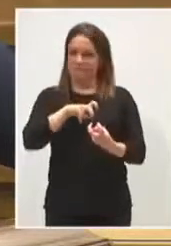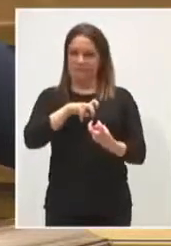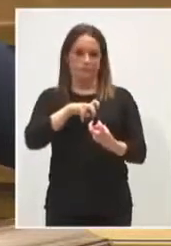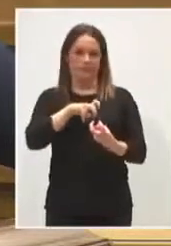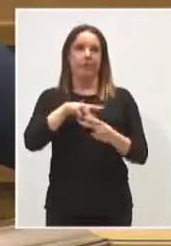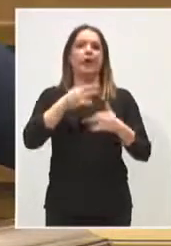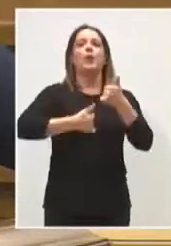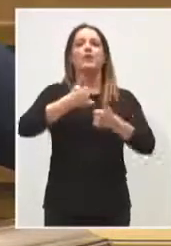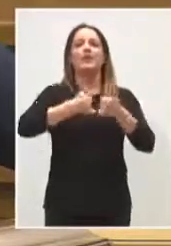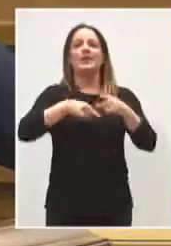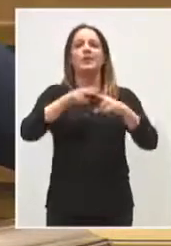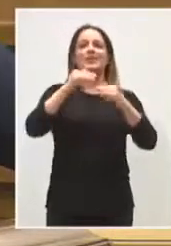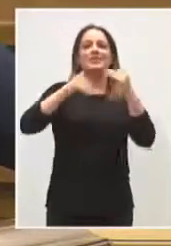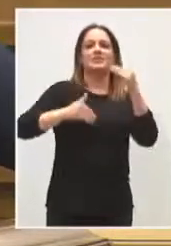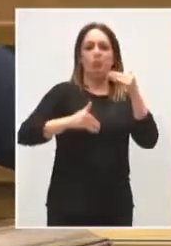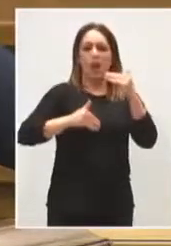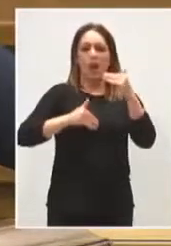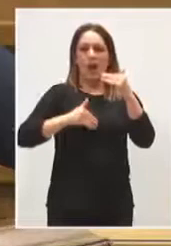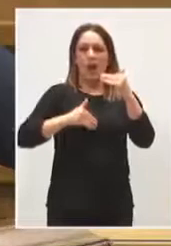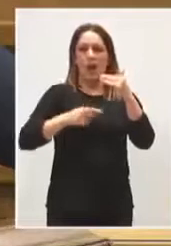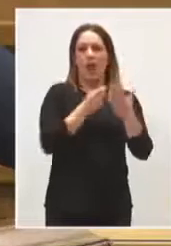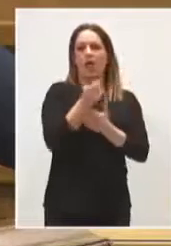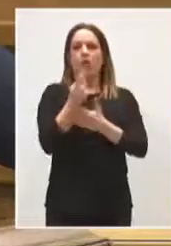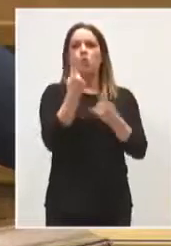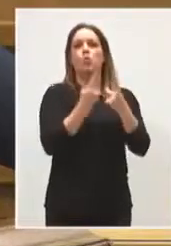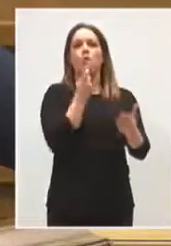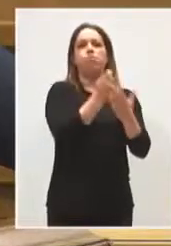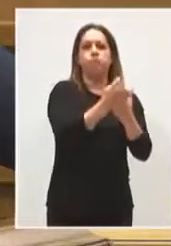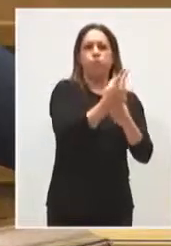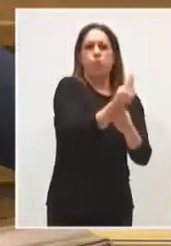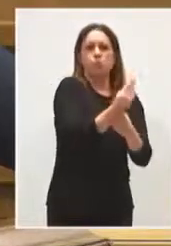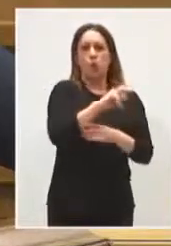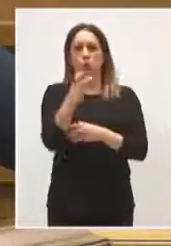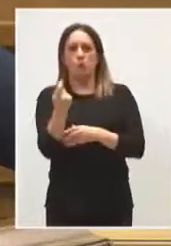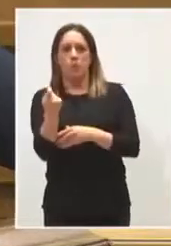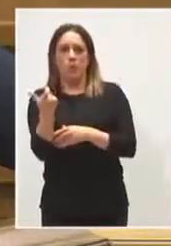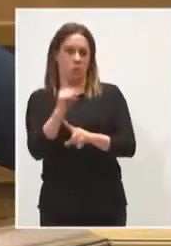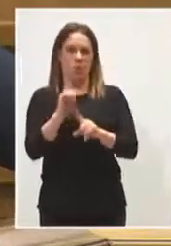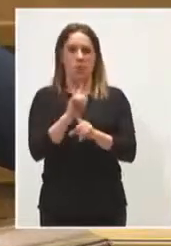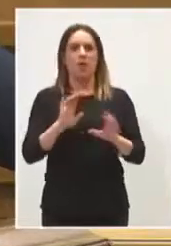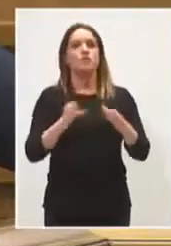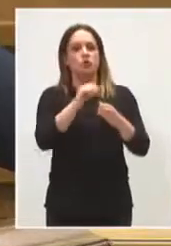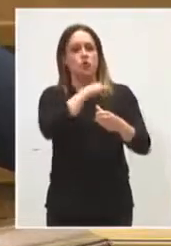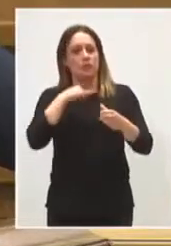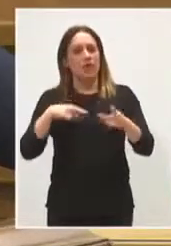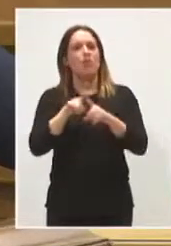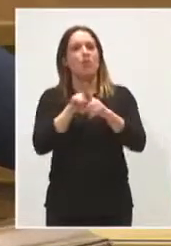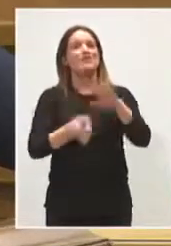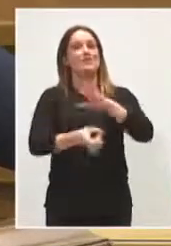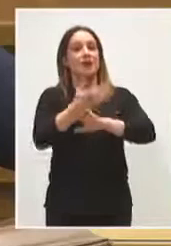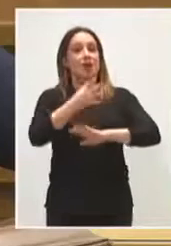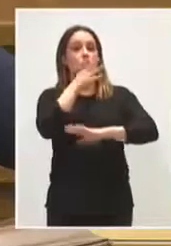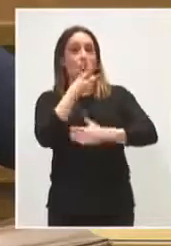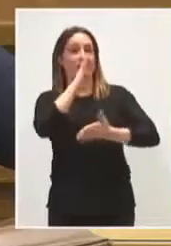desigual la contribución y el bolsillo de la gente. Es al revés. Las autonomías nacieron para que no solo las históricas,